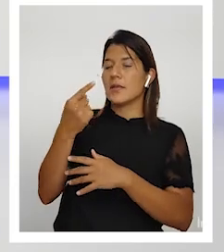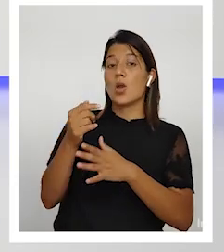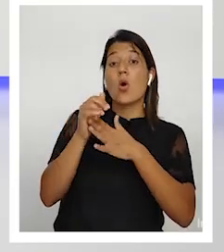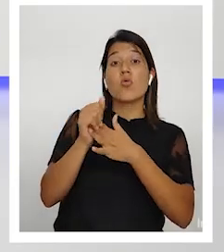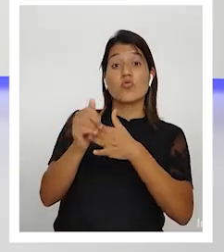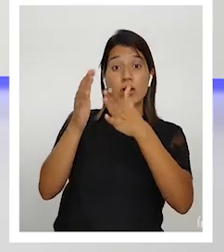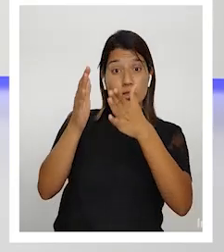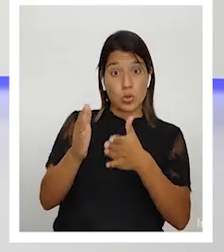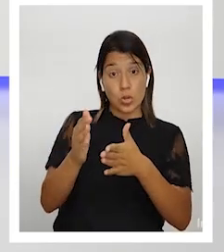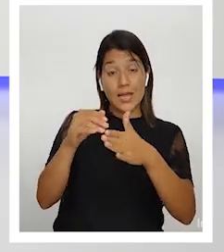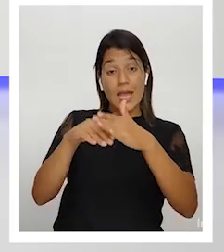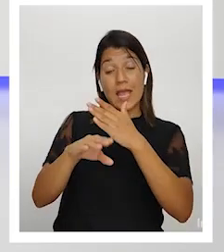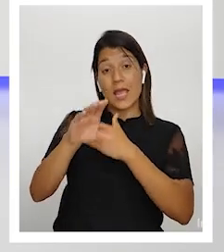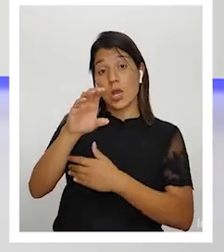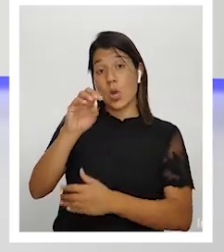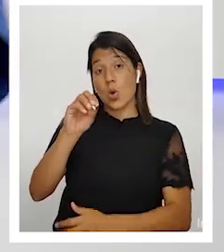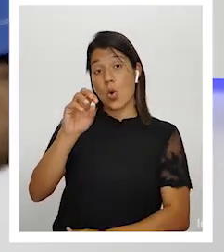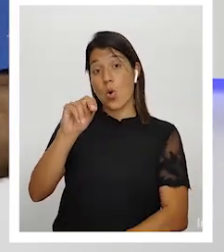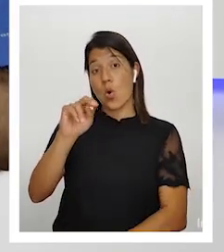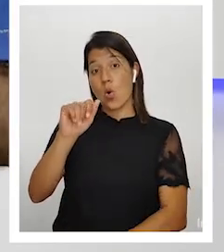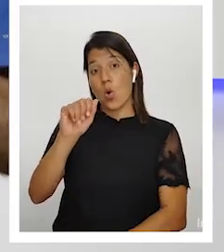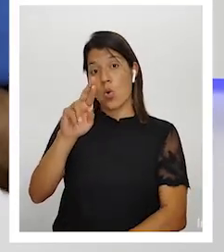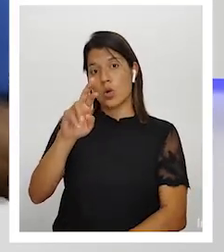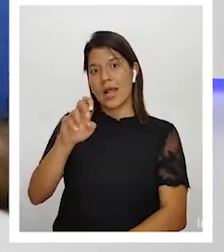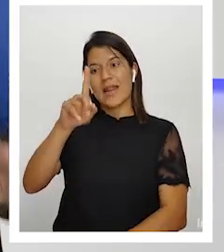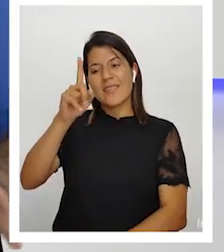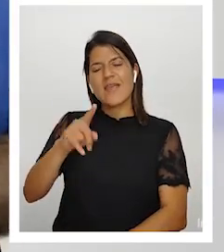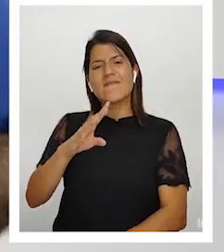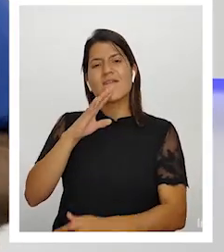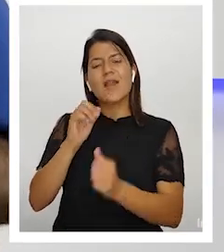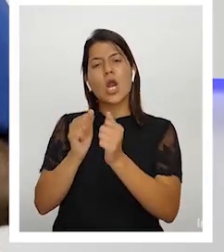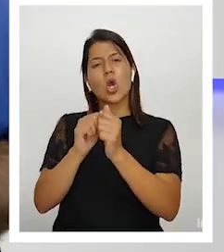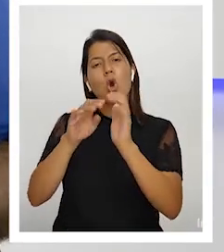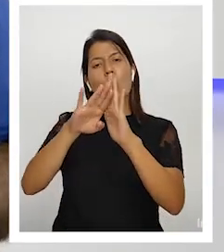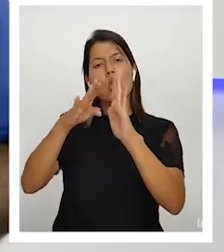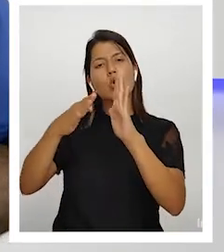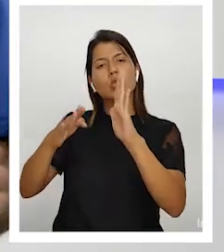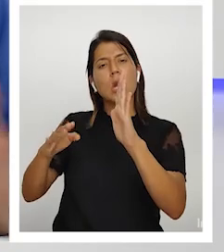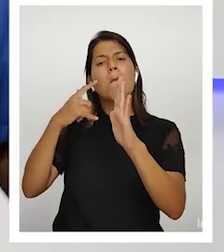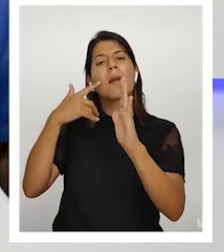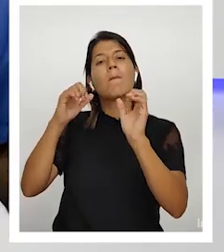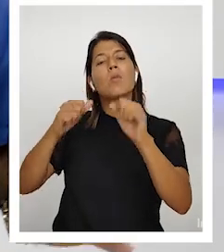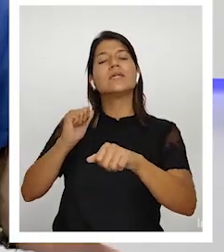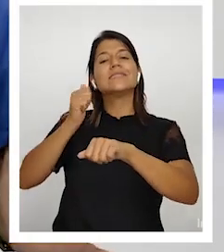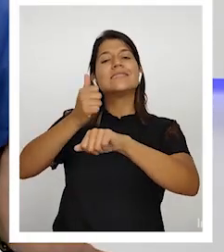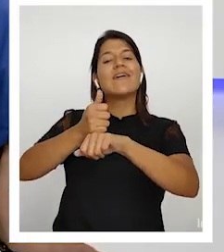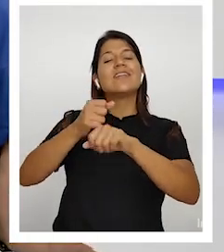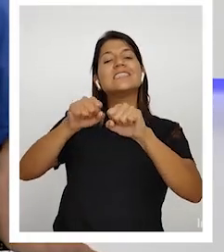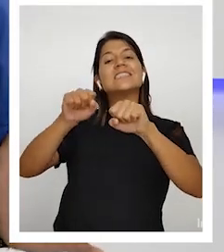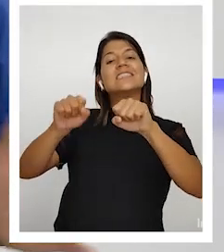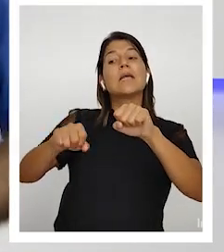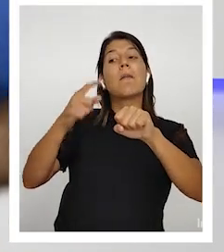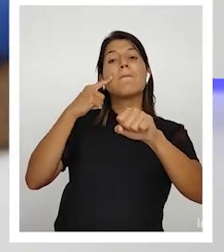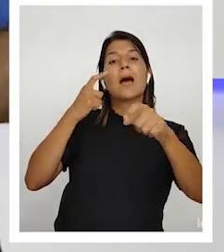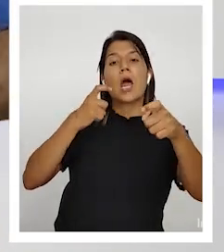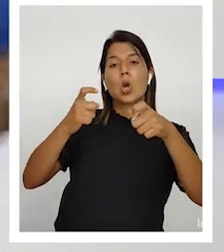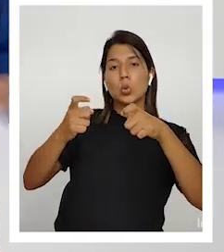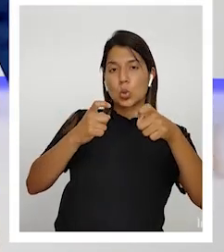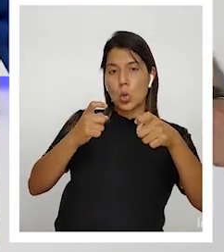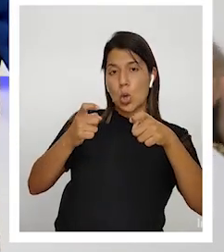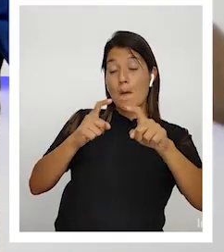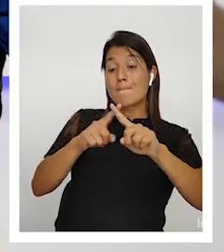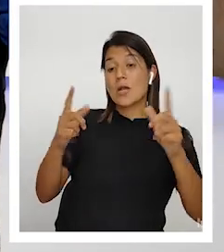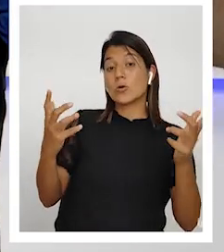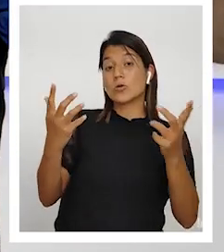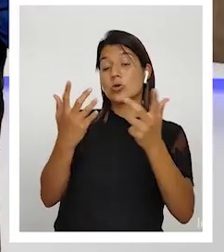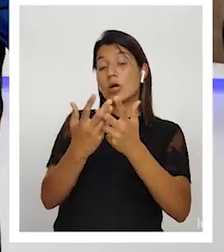tiene que hablar con la contraloría para establecer un sistema de controles de acuerdo a los planes universitarios y no de